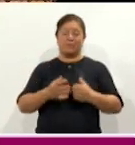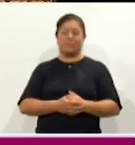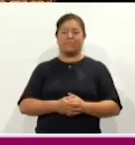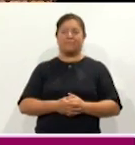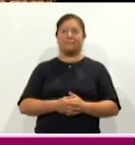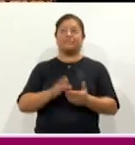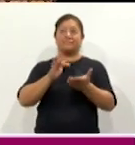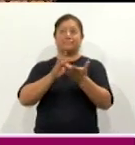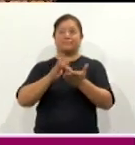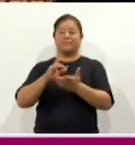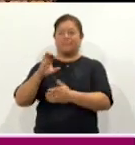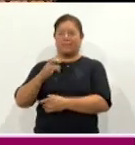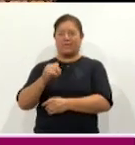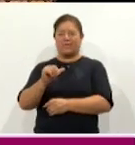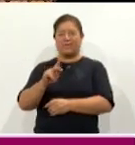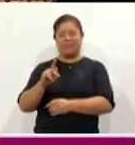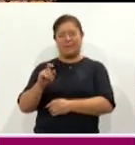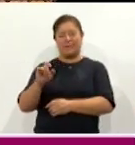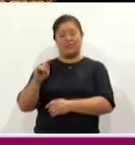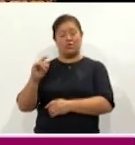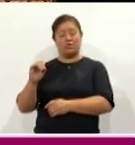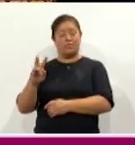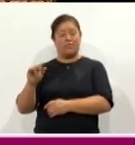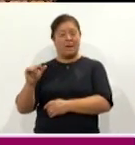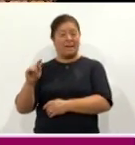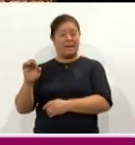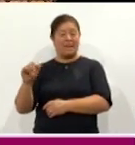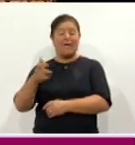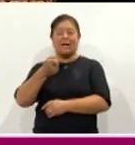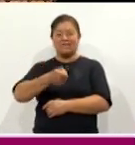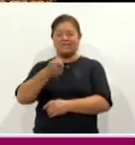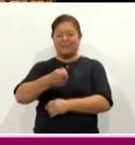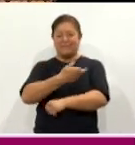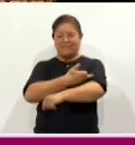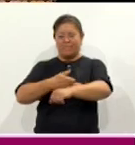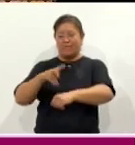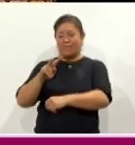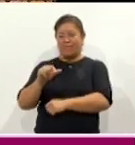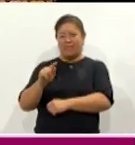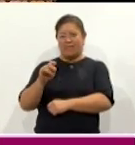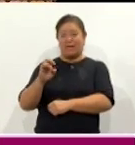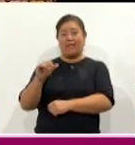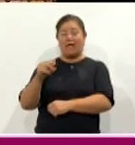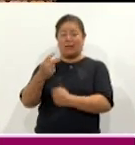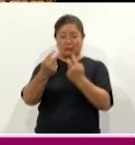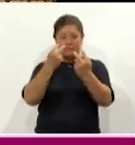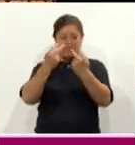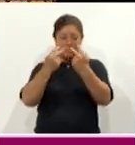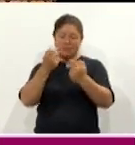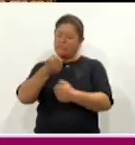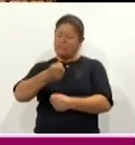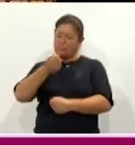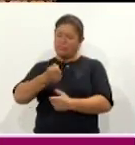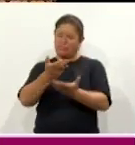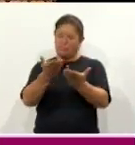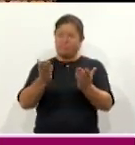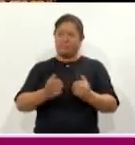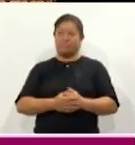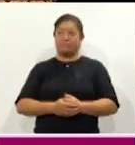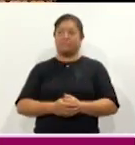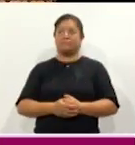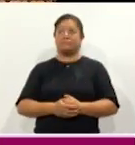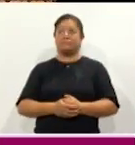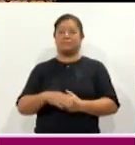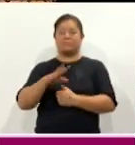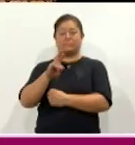a Chabelito Varela. Saludos para la familia Varela Pérez, que están viendo la transmisión. Muchos saludos para ellos. Michelle